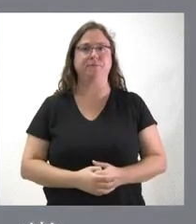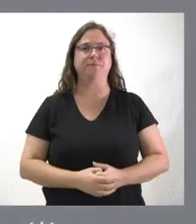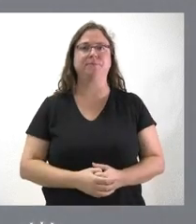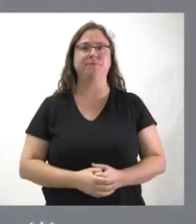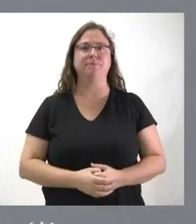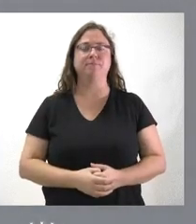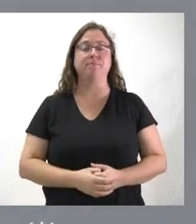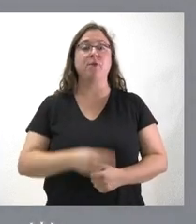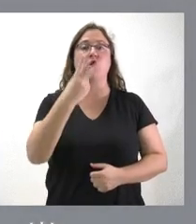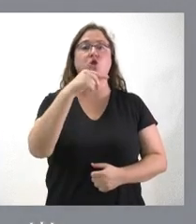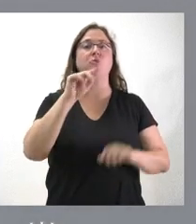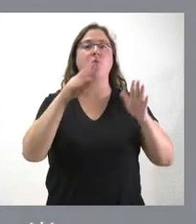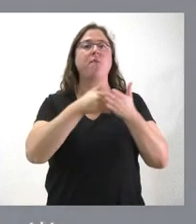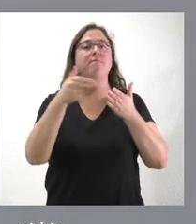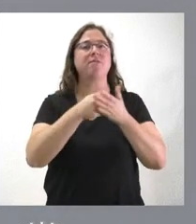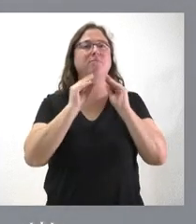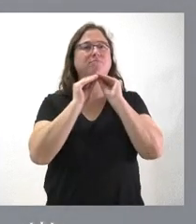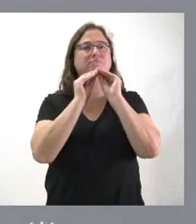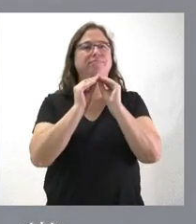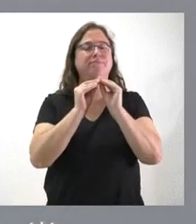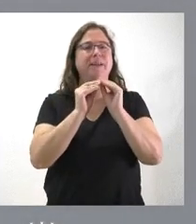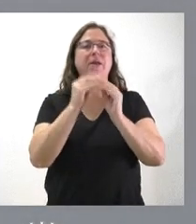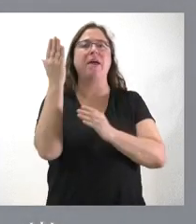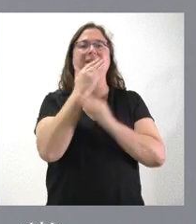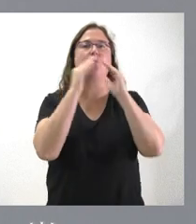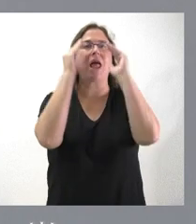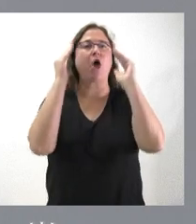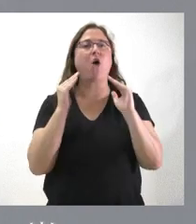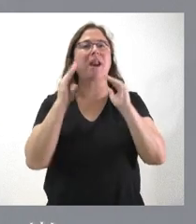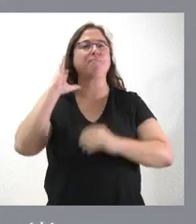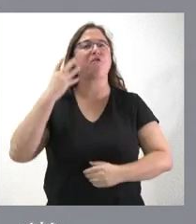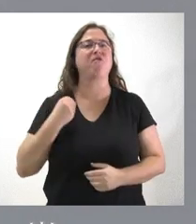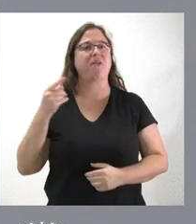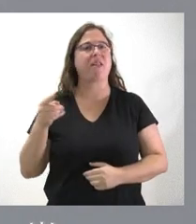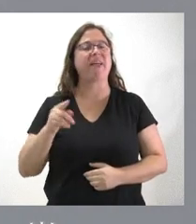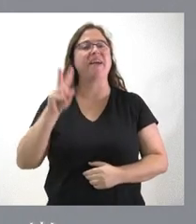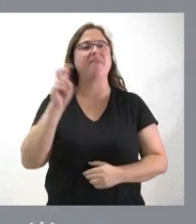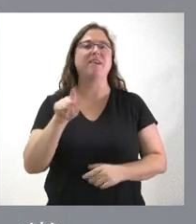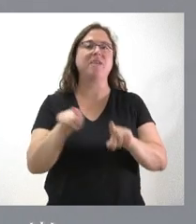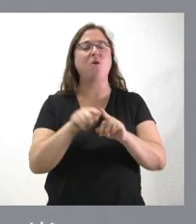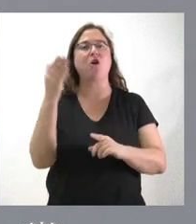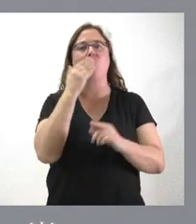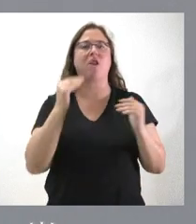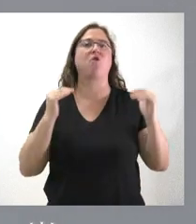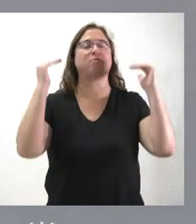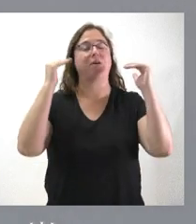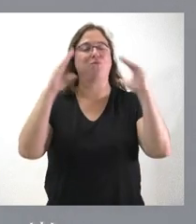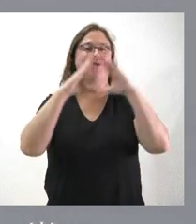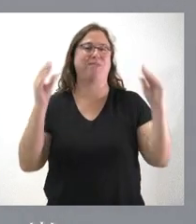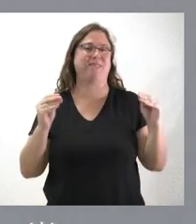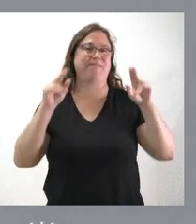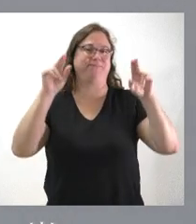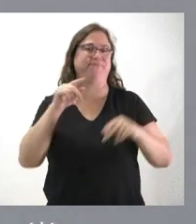2,9 millones de euros para la rehabilitación de la Escuela Hogar de Ponferrada, que servirá como colegio mayor universitario. una subvención